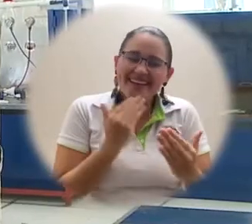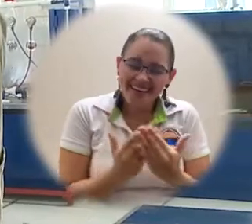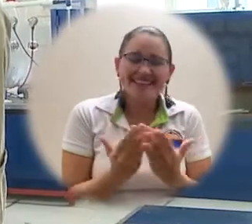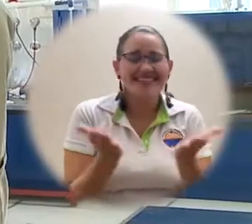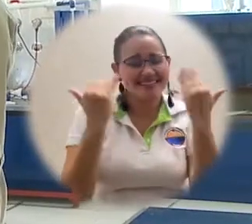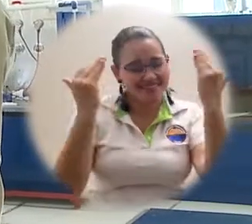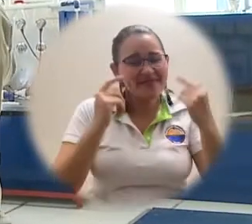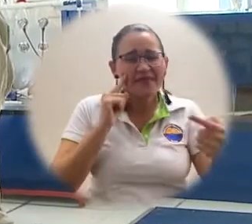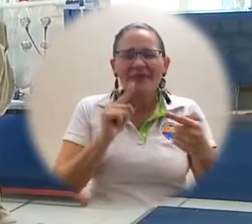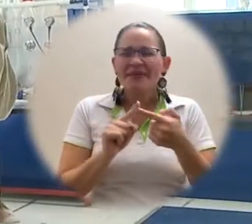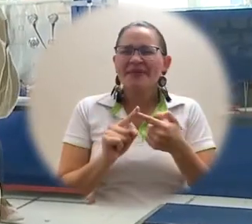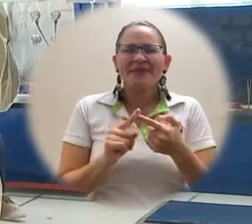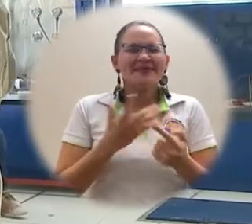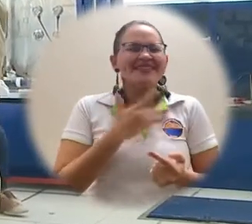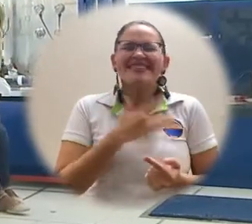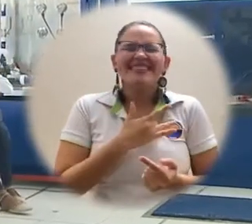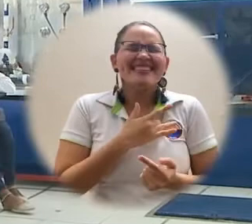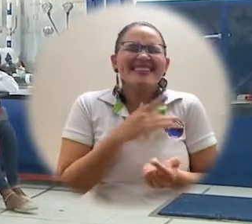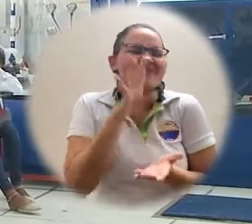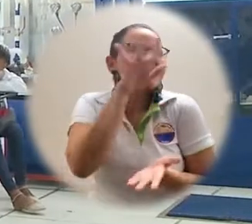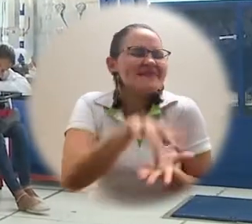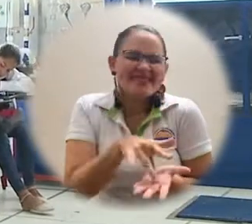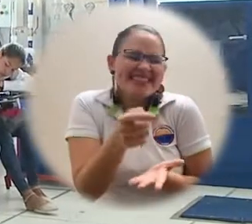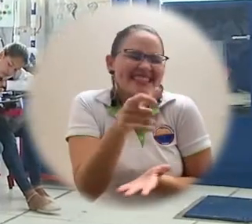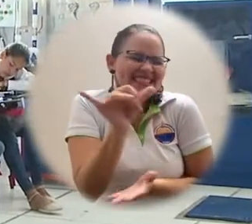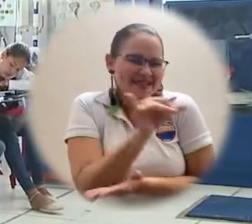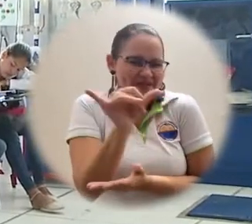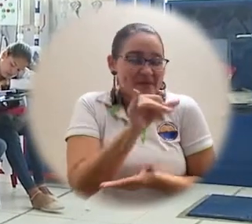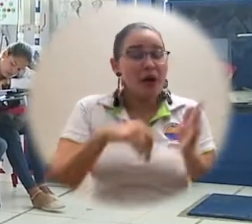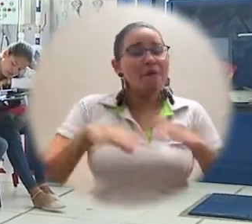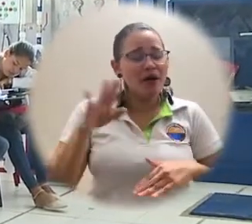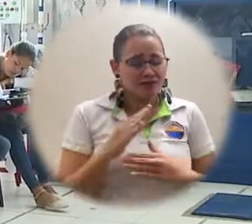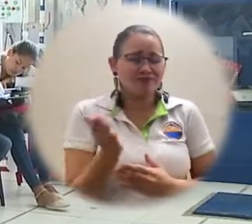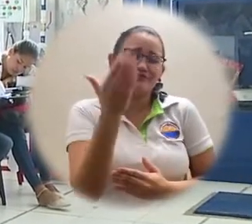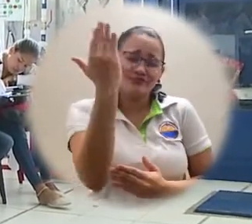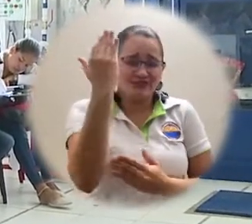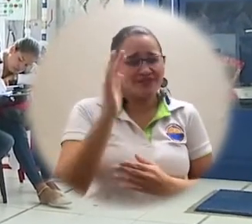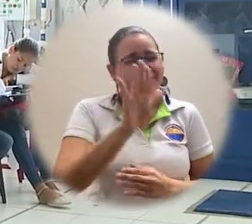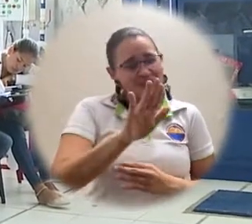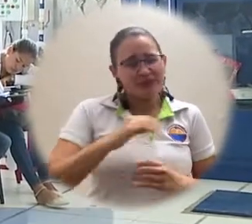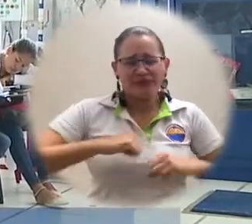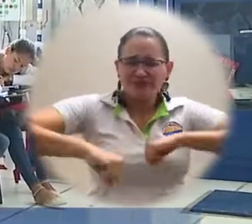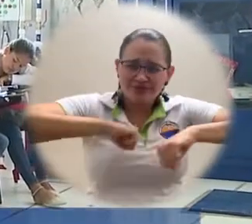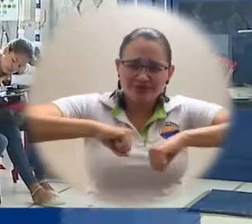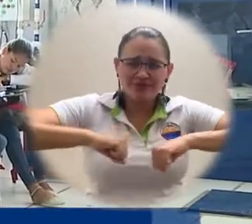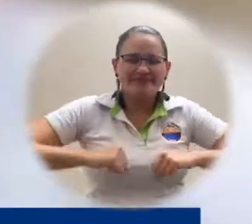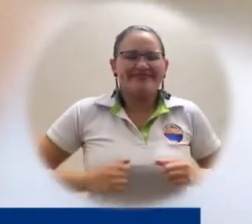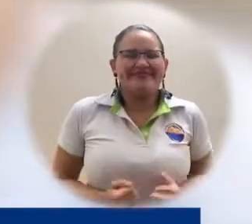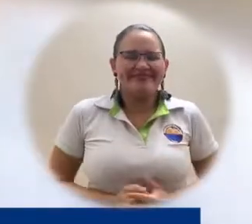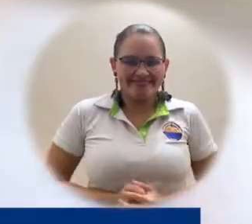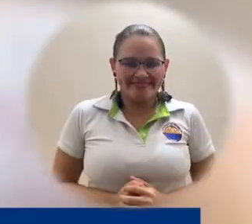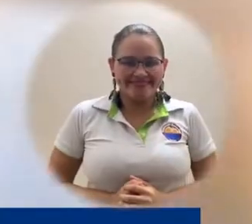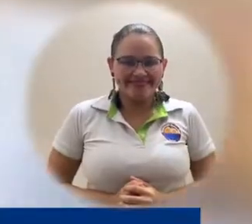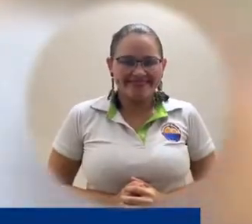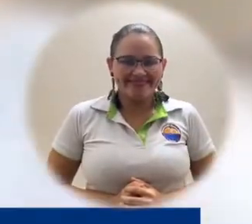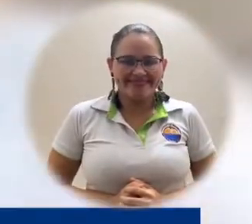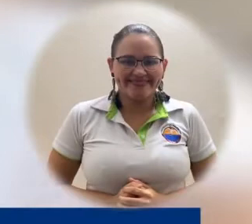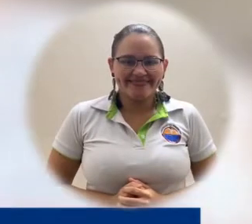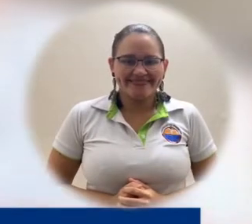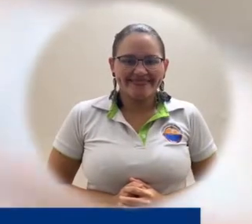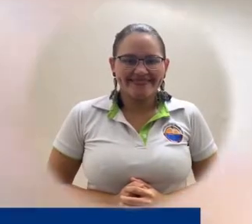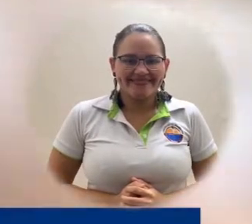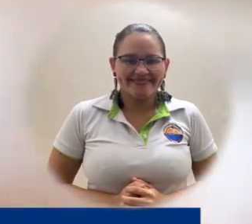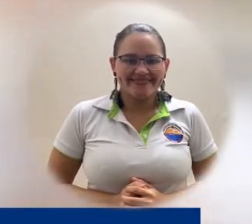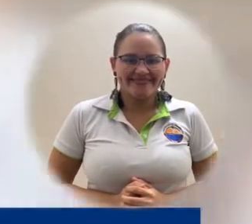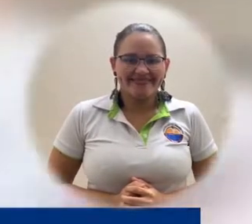sentirlos presentes y como respaldan todo el trabajo de su cuerpo docente. Felicitarlos por el impacto positivo